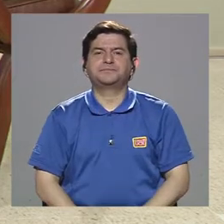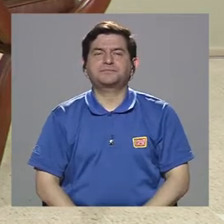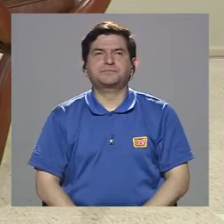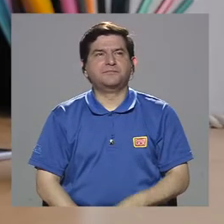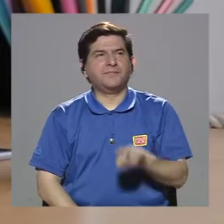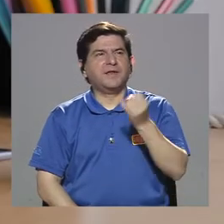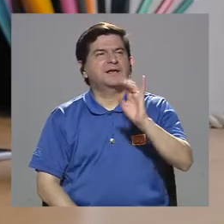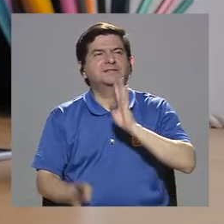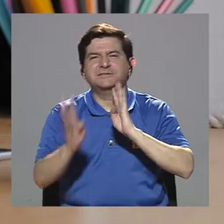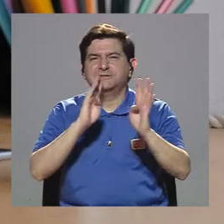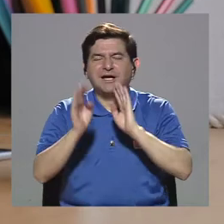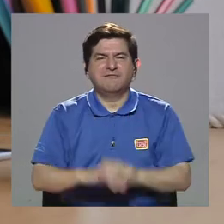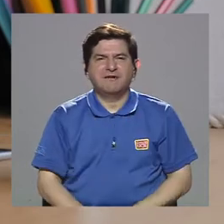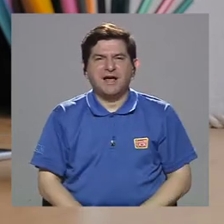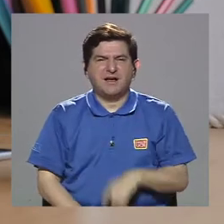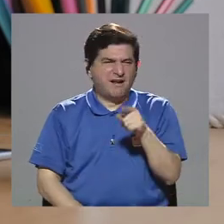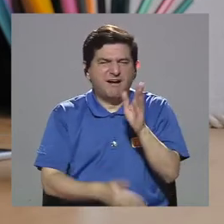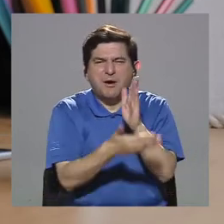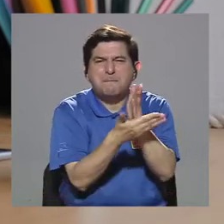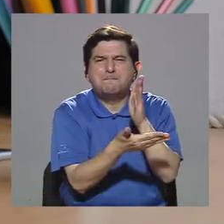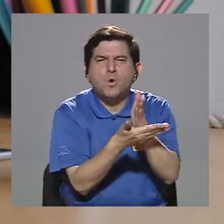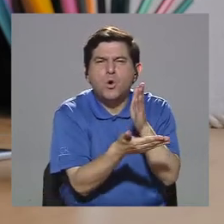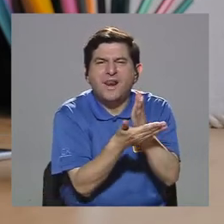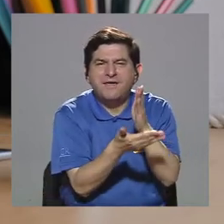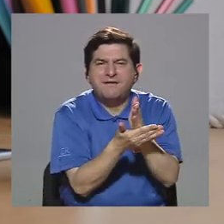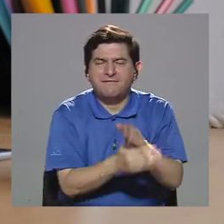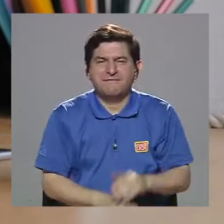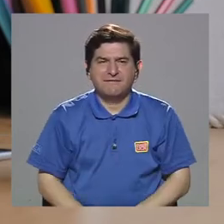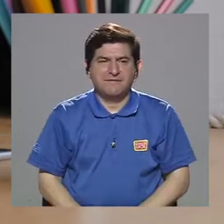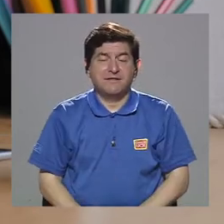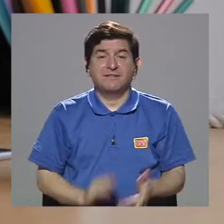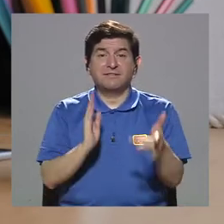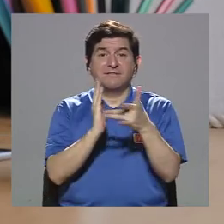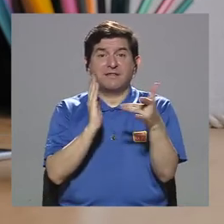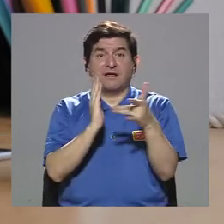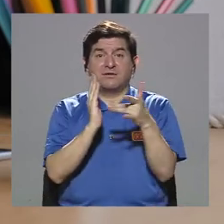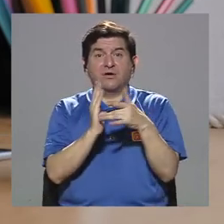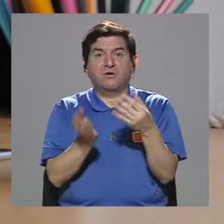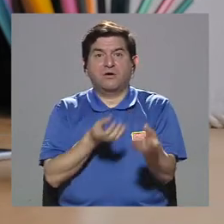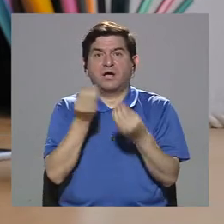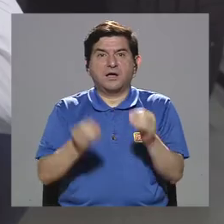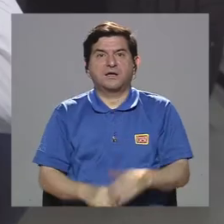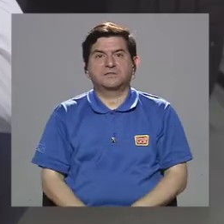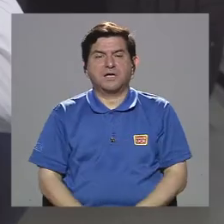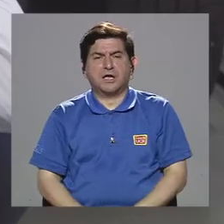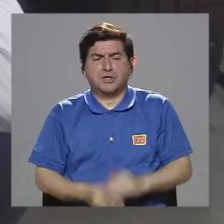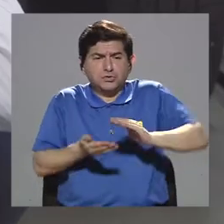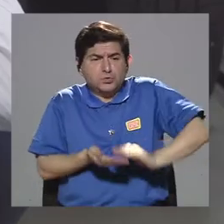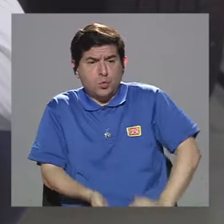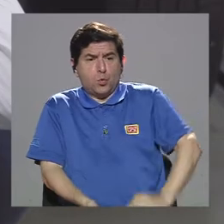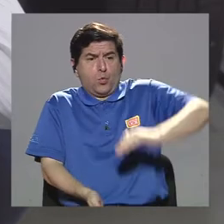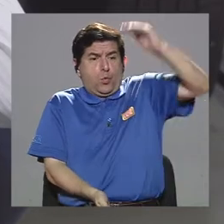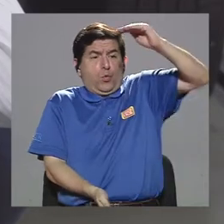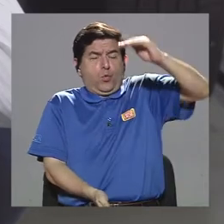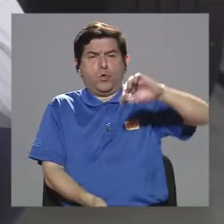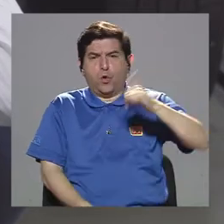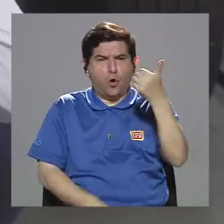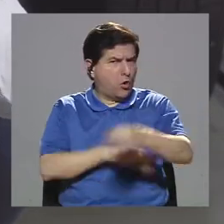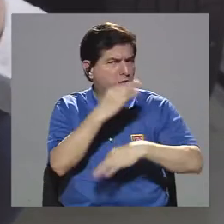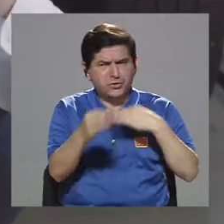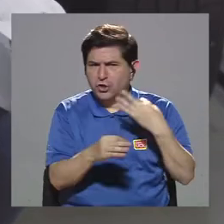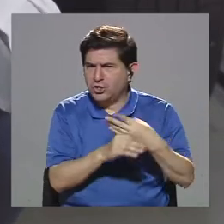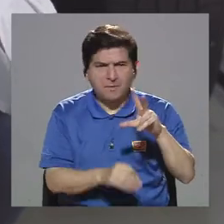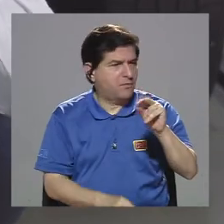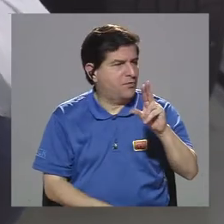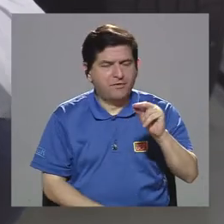estamos hablando del bullying, que es la manifestación, las tecnologías lo que hacen es magnificar, no es otro tipo